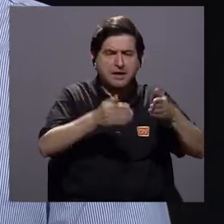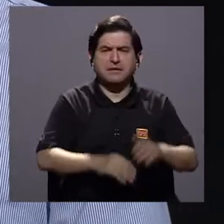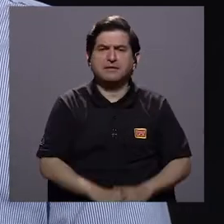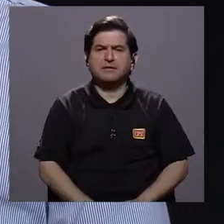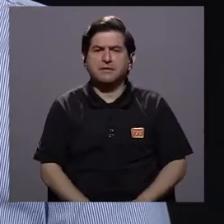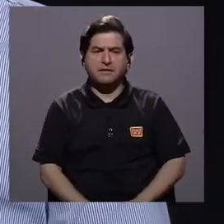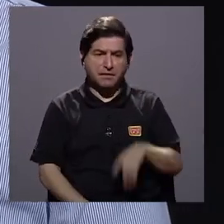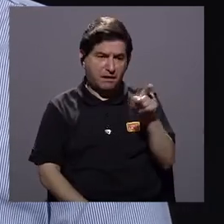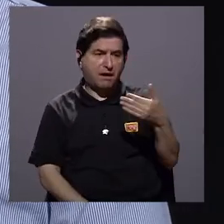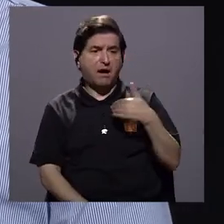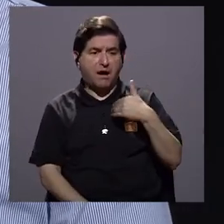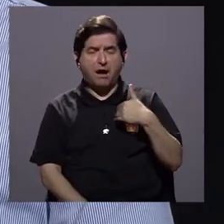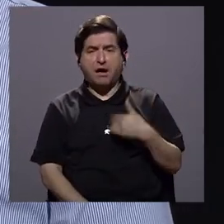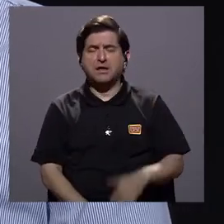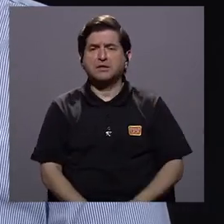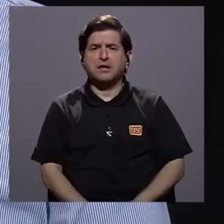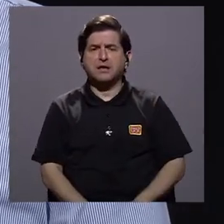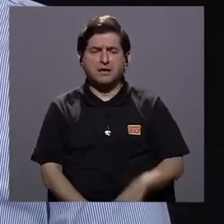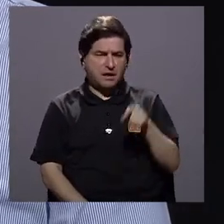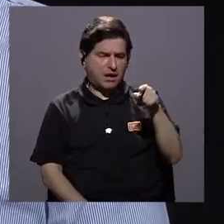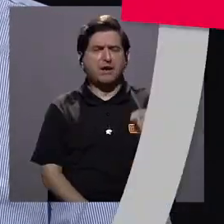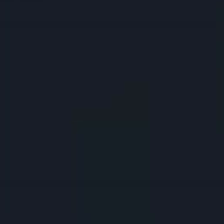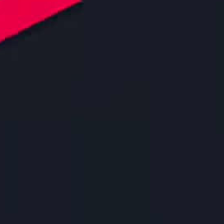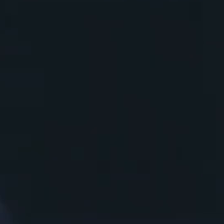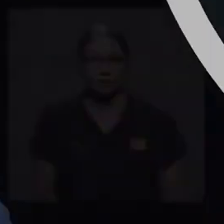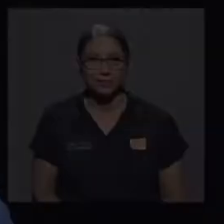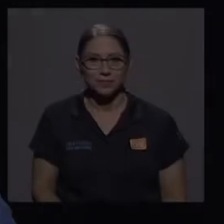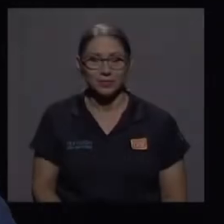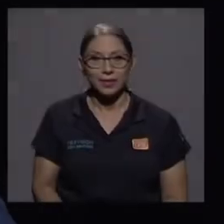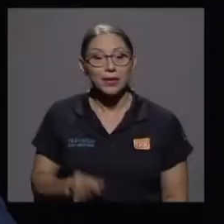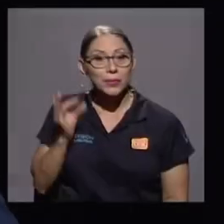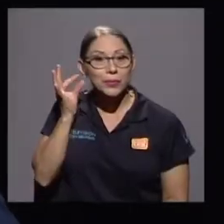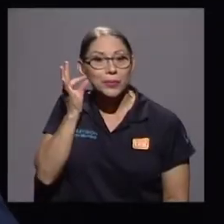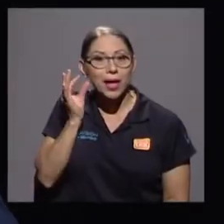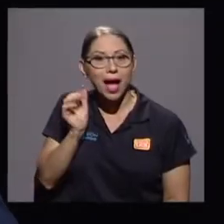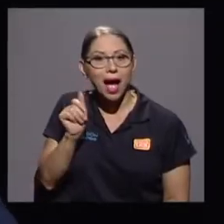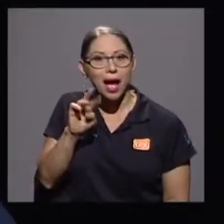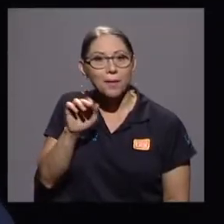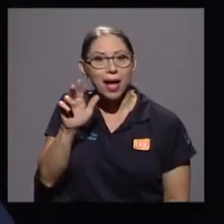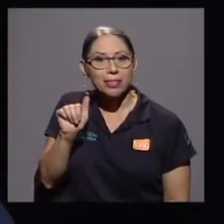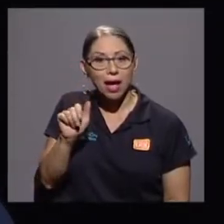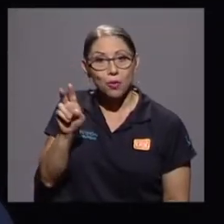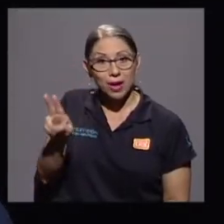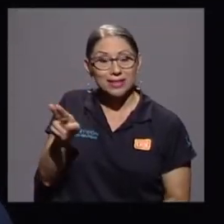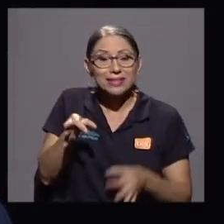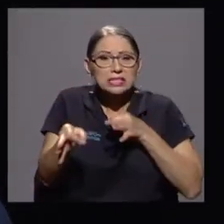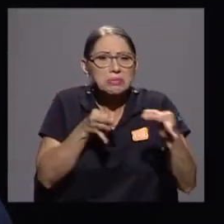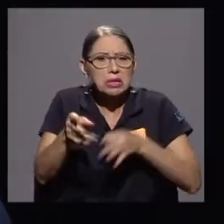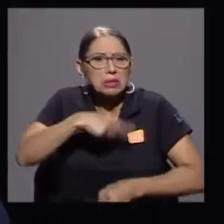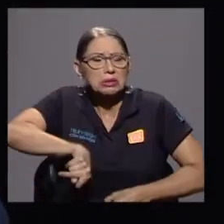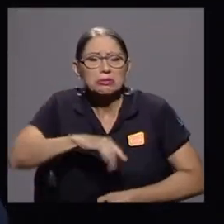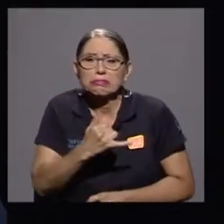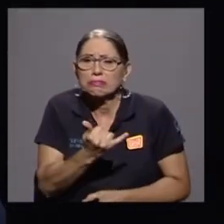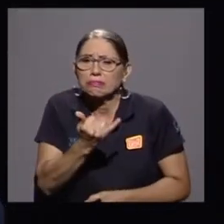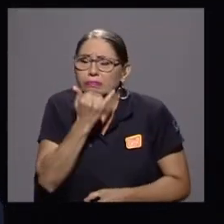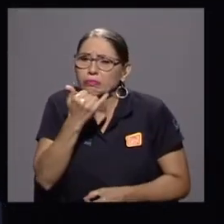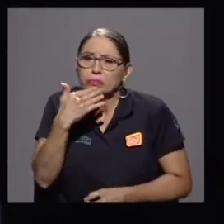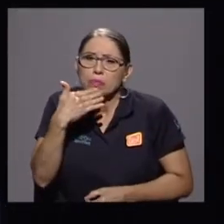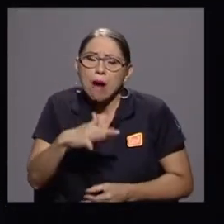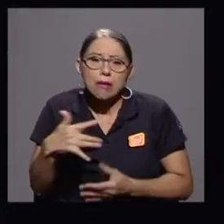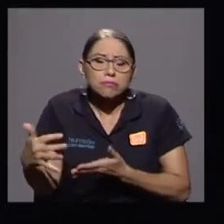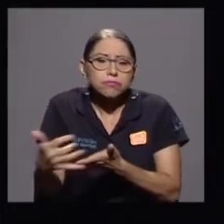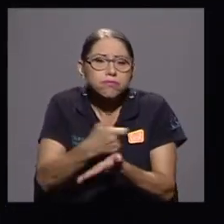logrado tener logros más sólidos. Doña Amanda Ugalde nos explicó lo mal que estamos en recolección de impuestos.